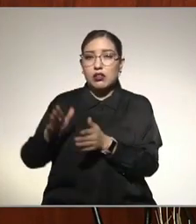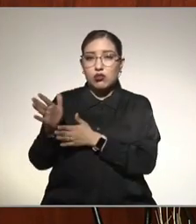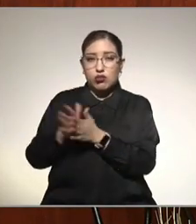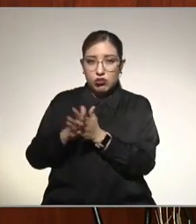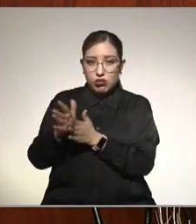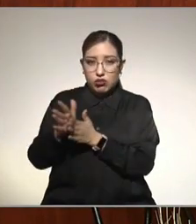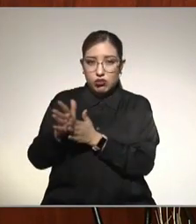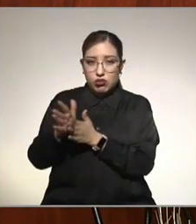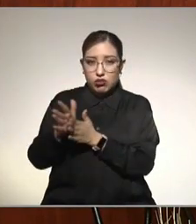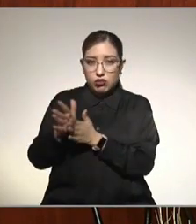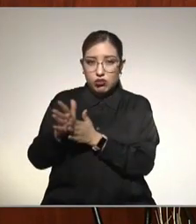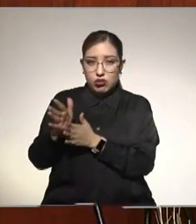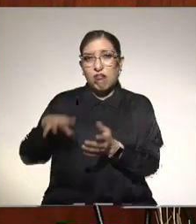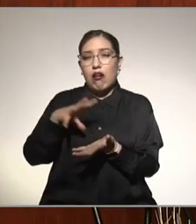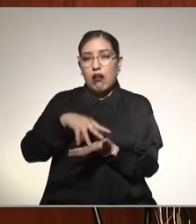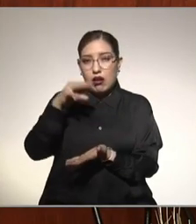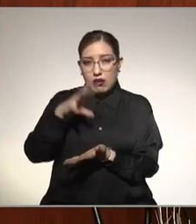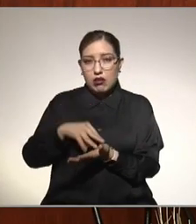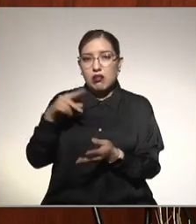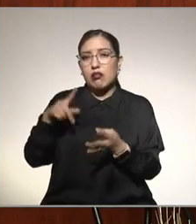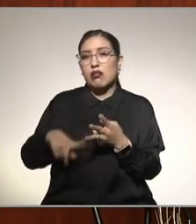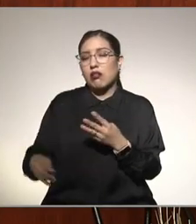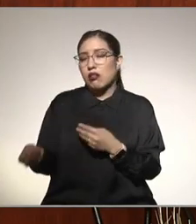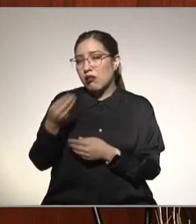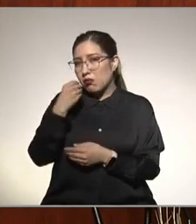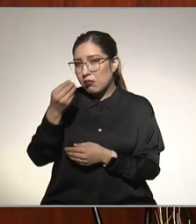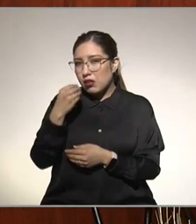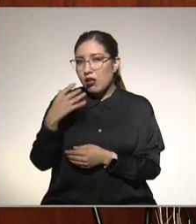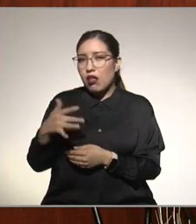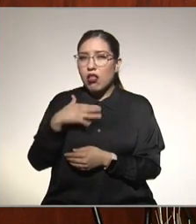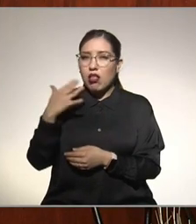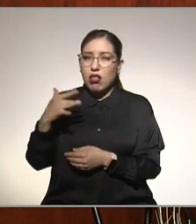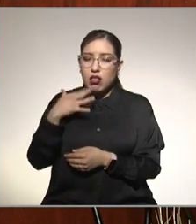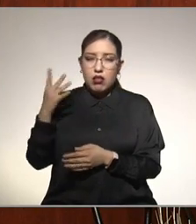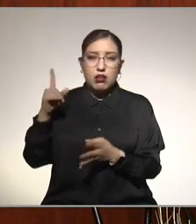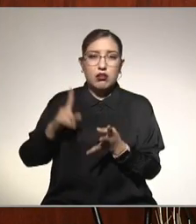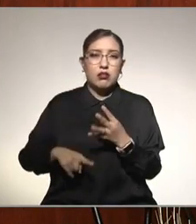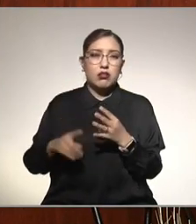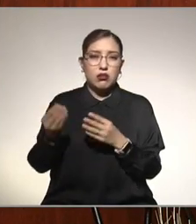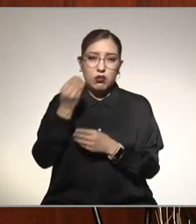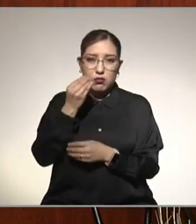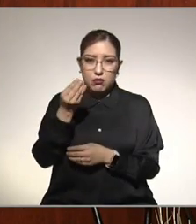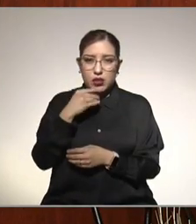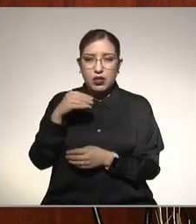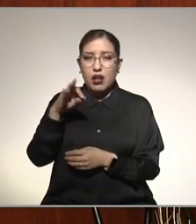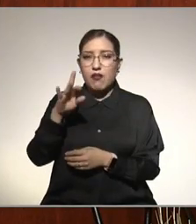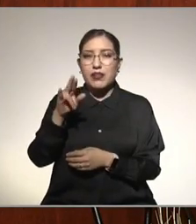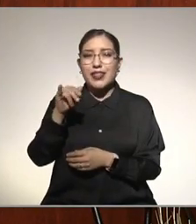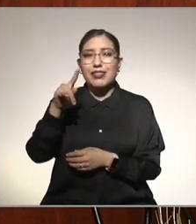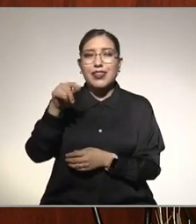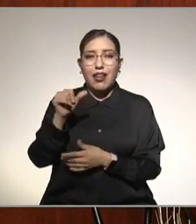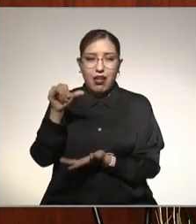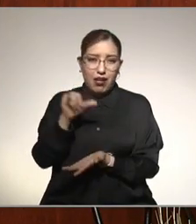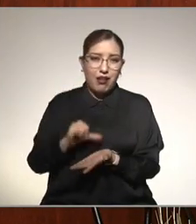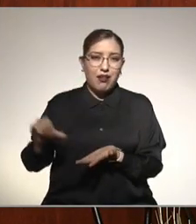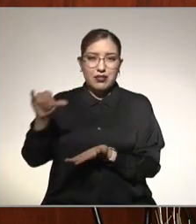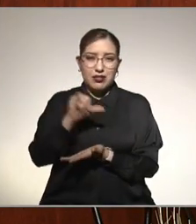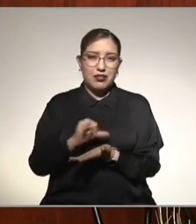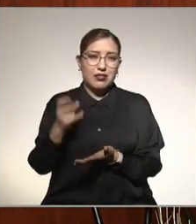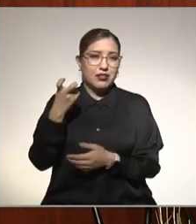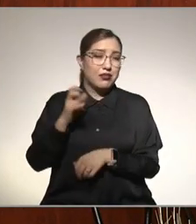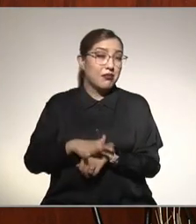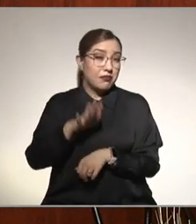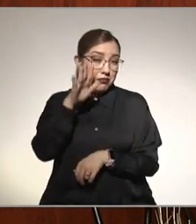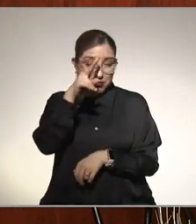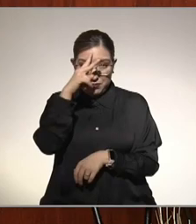harinas los alimentos procesados los alimentos procesados la parte frita que los mexicanos consumimos en forma generosa